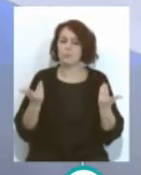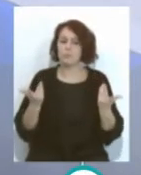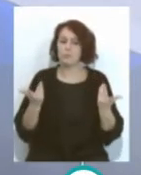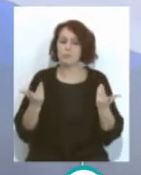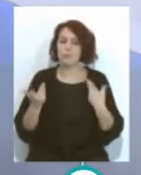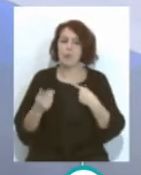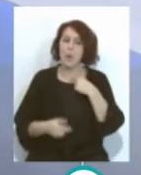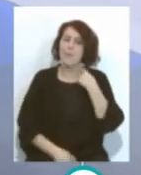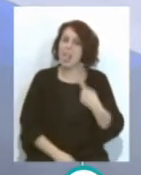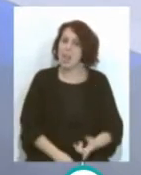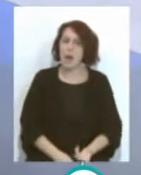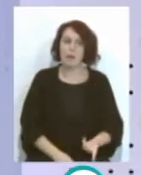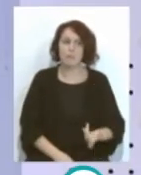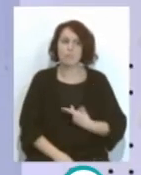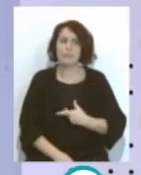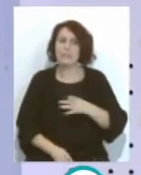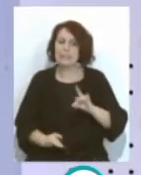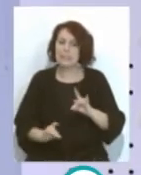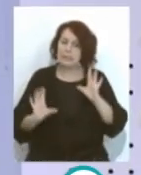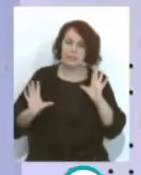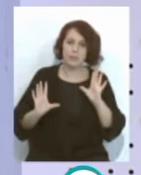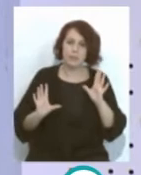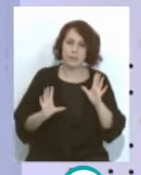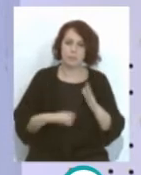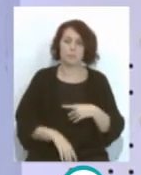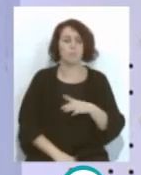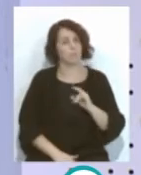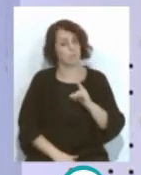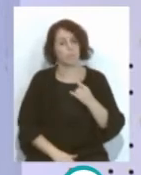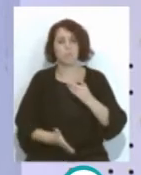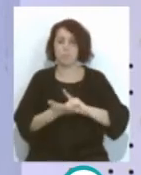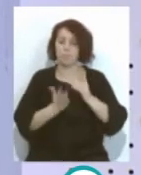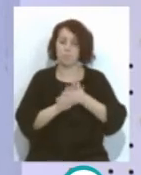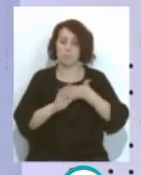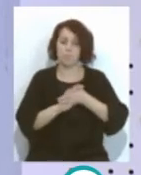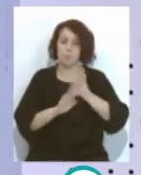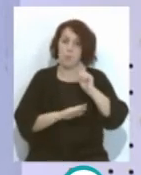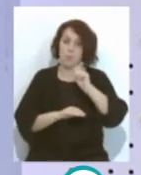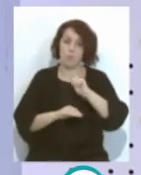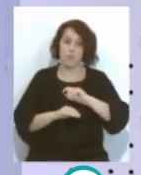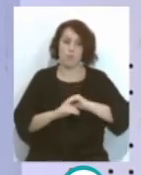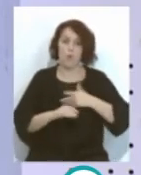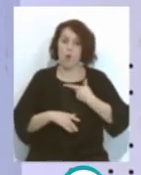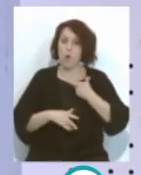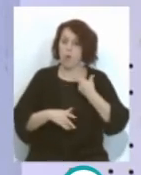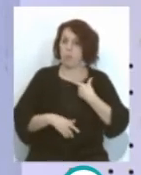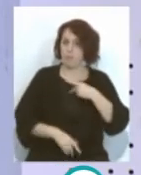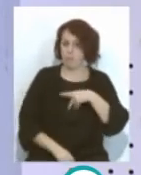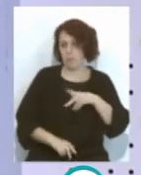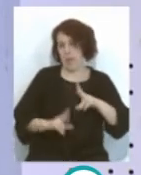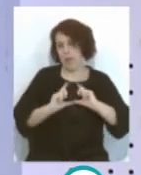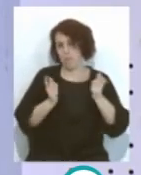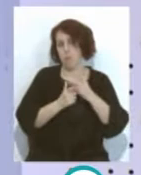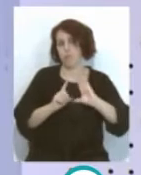Una pérdida muy sensible Ya hablamos en datos de los puntos que había conseguido el conjunto de Donostiarra Con David Silva